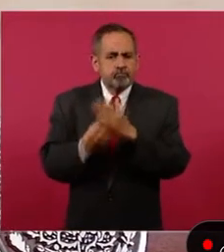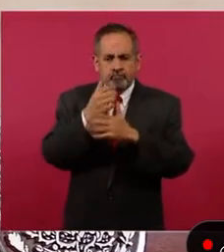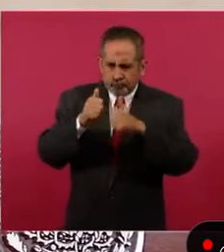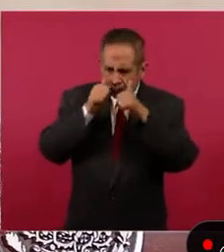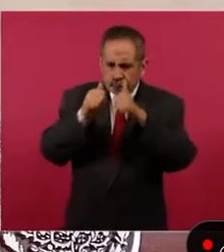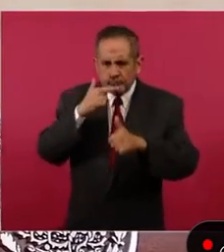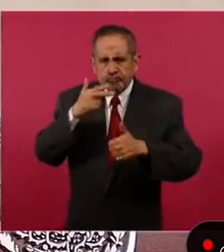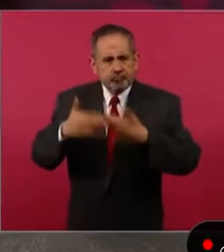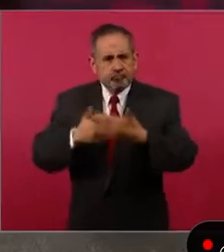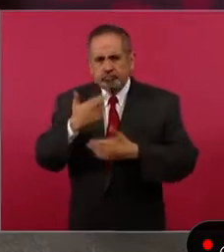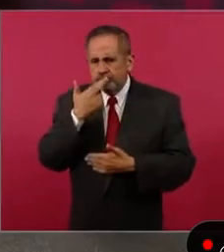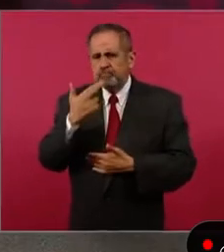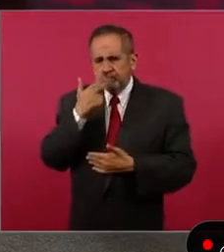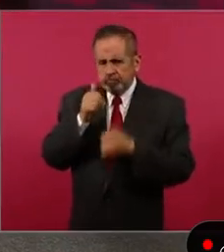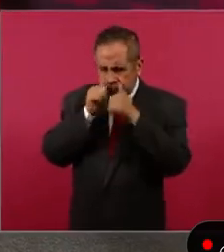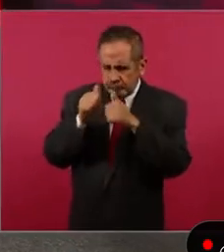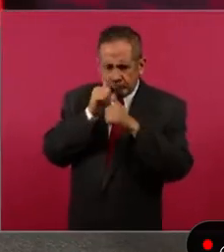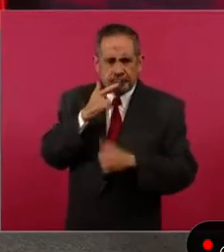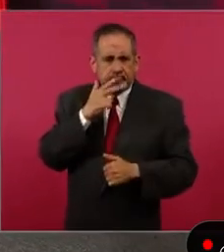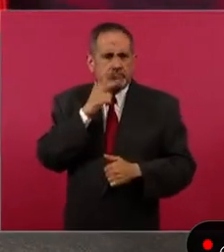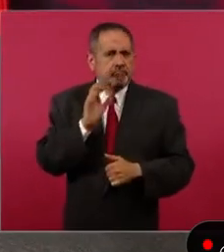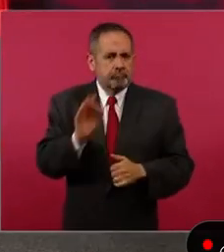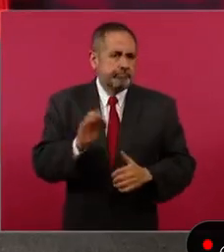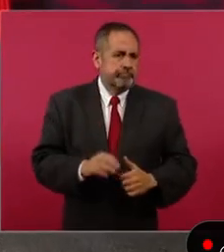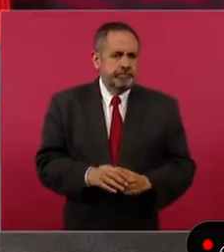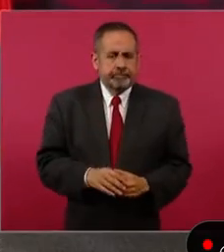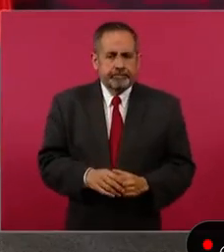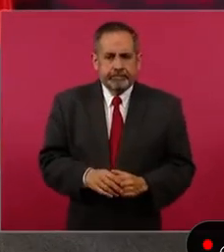atención médica, es decir,